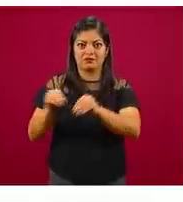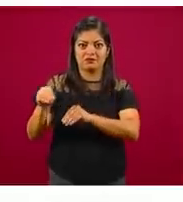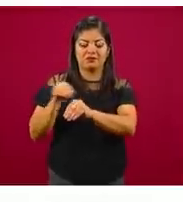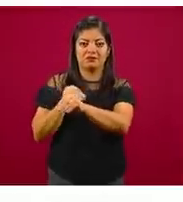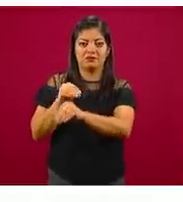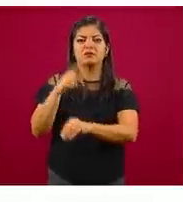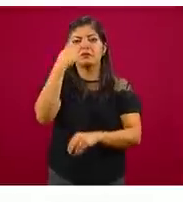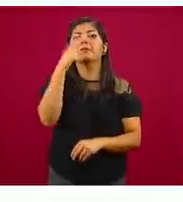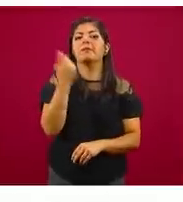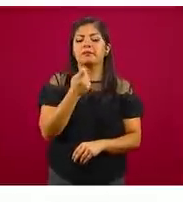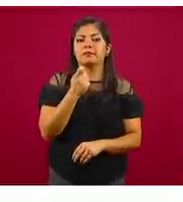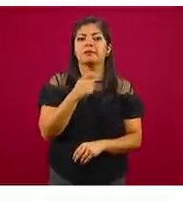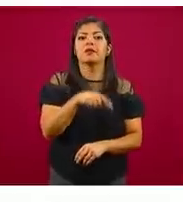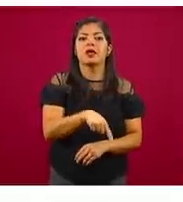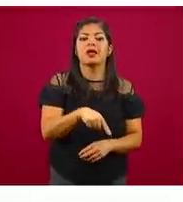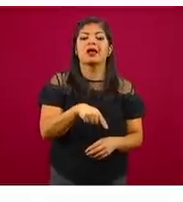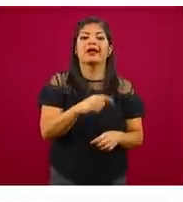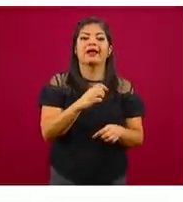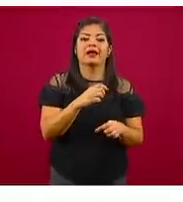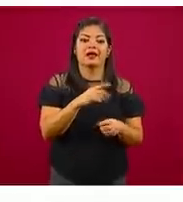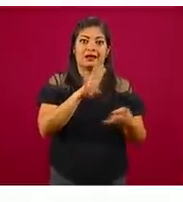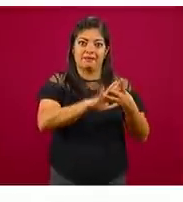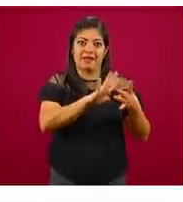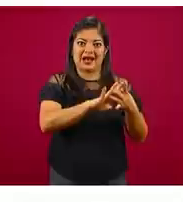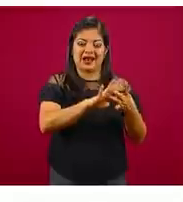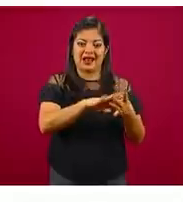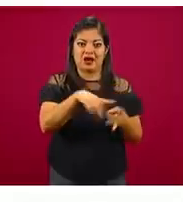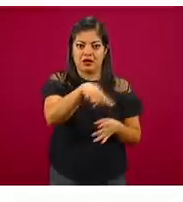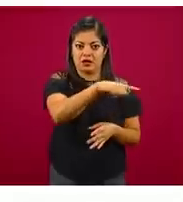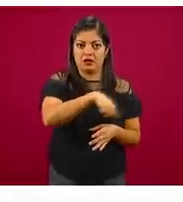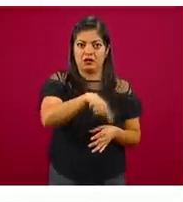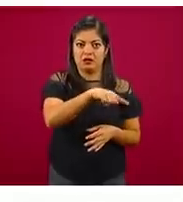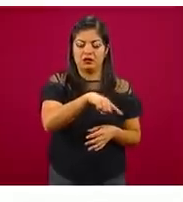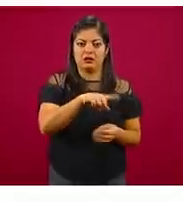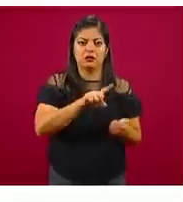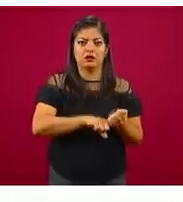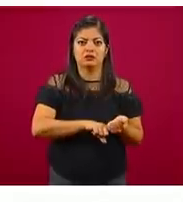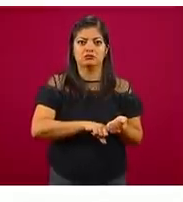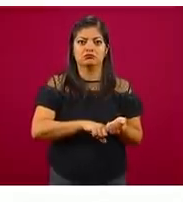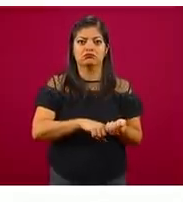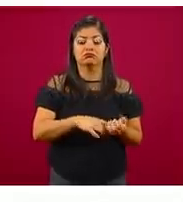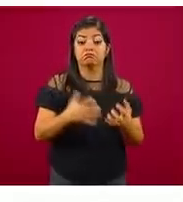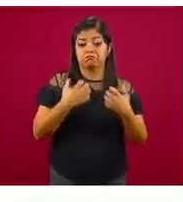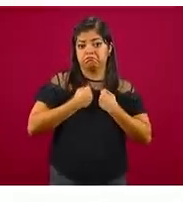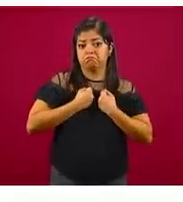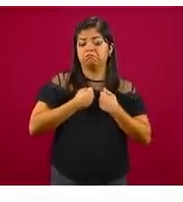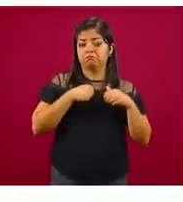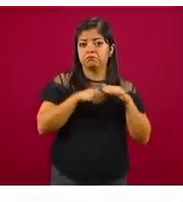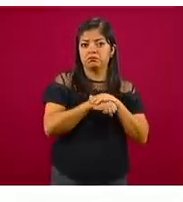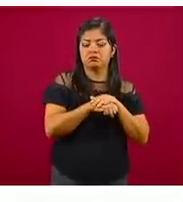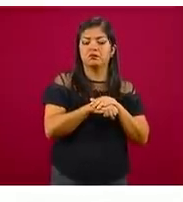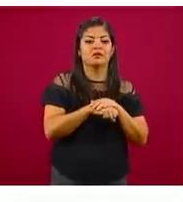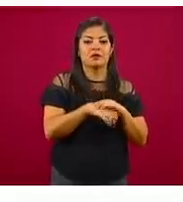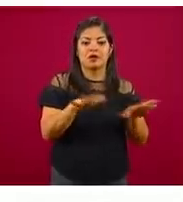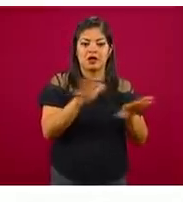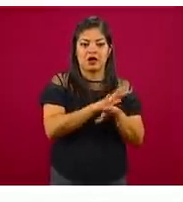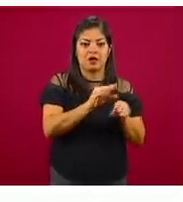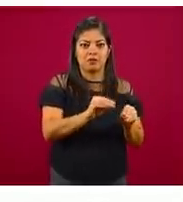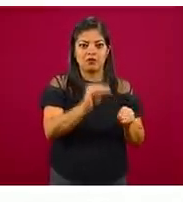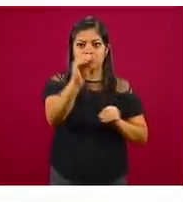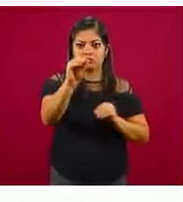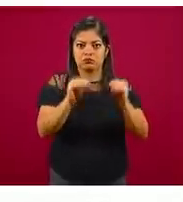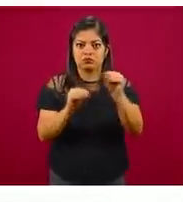estatales los reos estén. Las personas privadas de la libertad estén en mejores condiciones. Adelante,